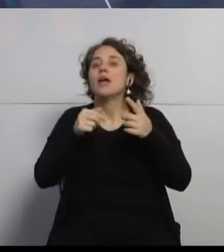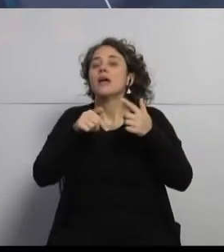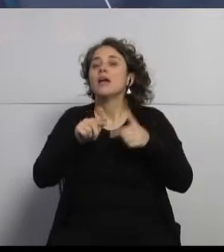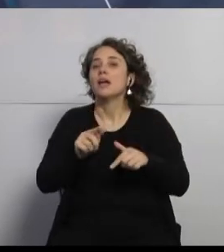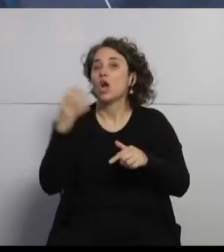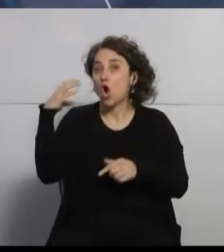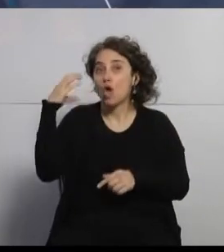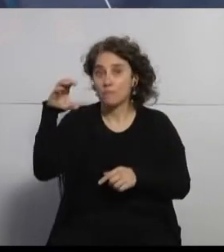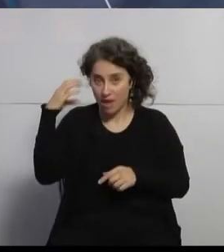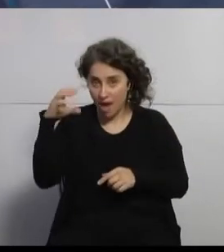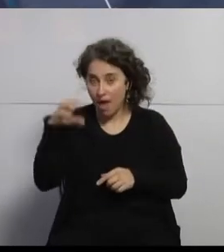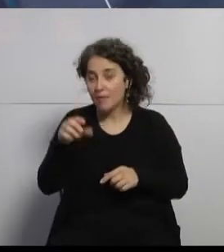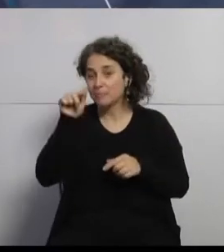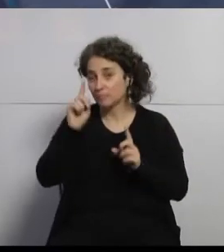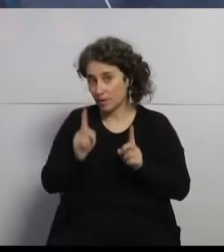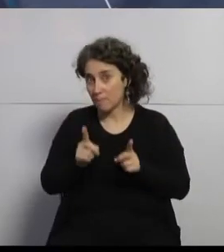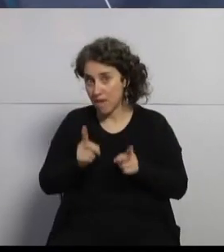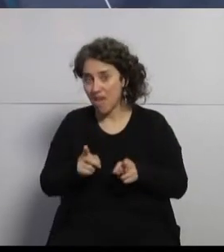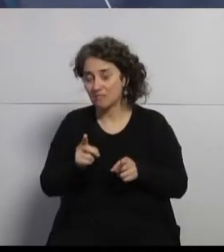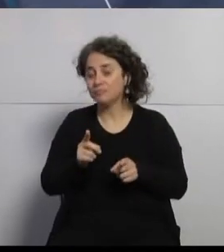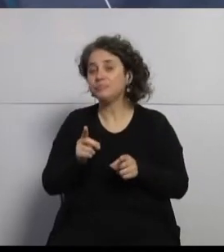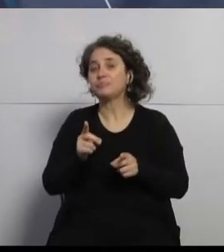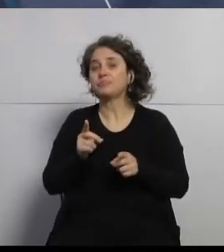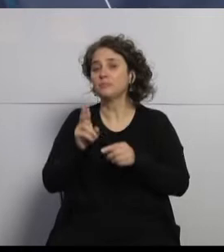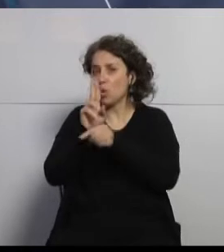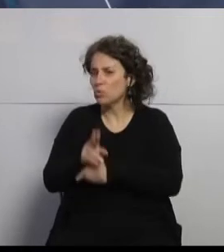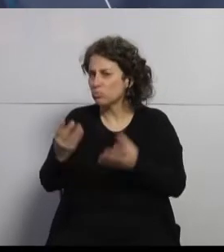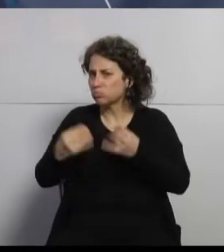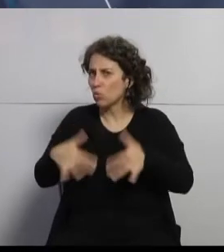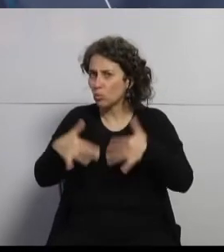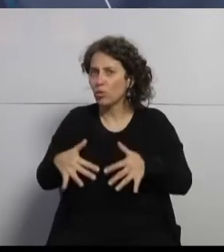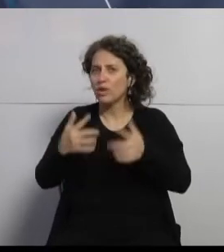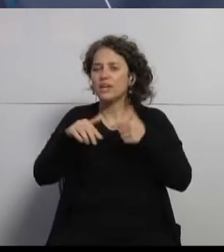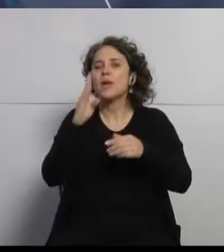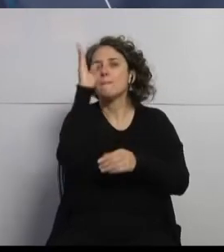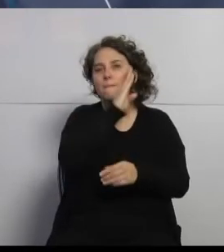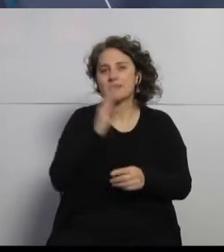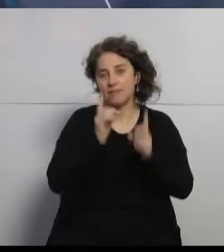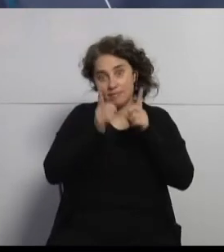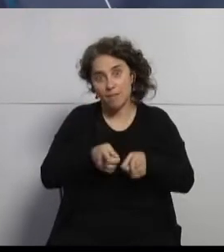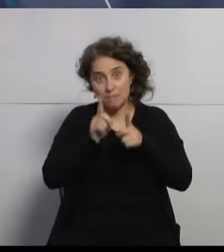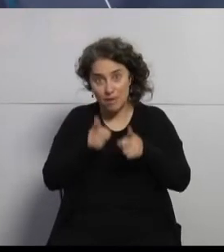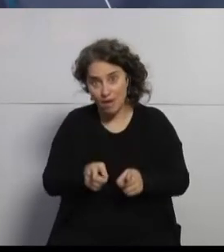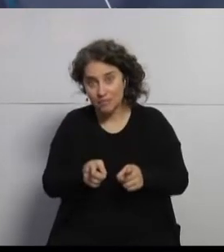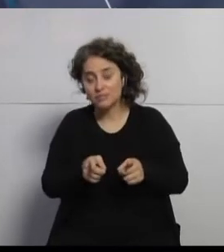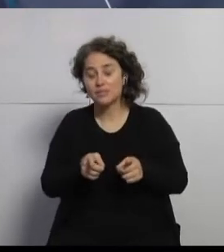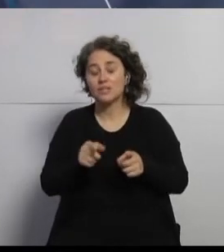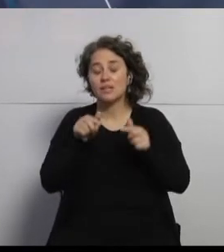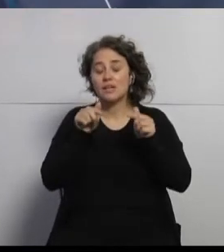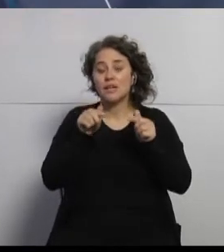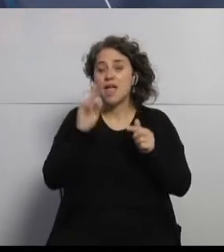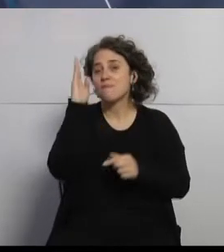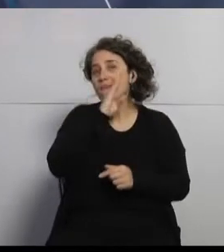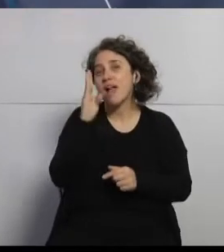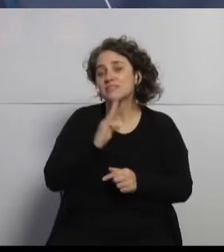la que ha tenido este índice importante y también en Brasil entre Brasil es una